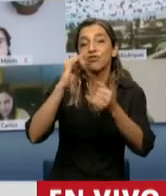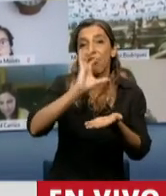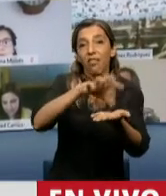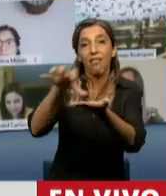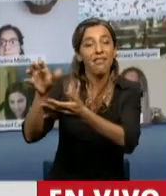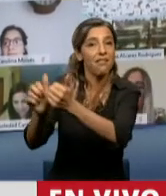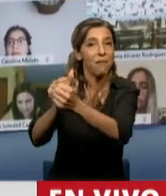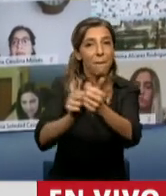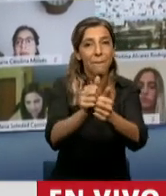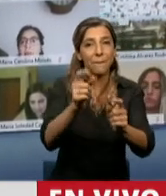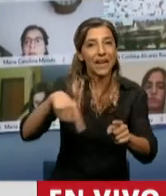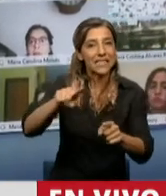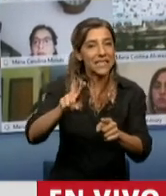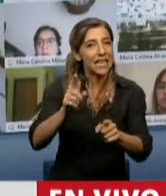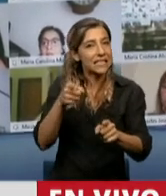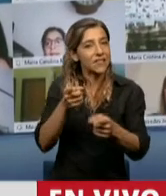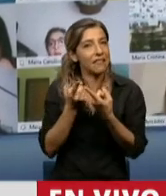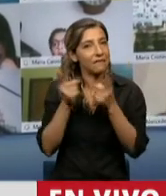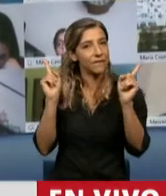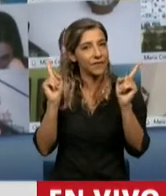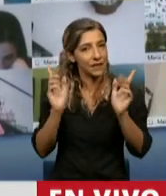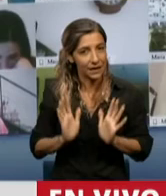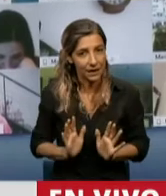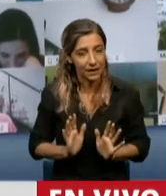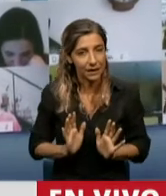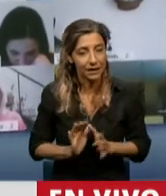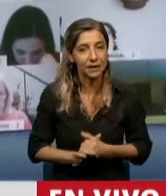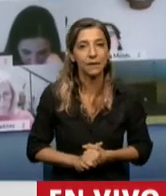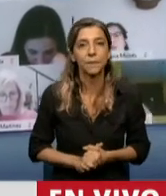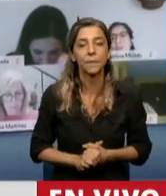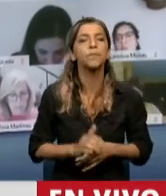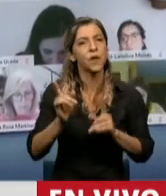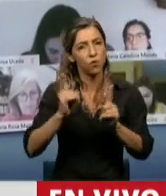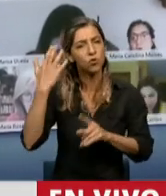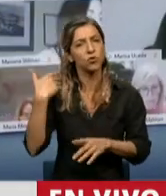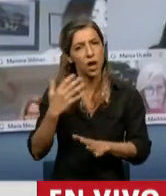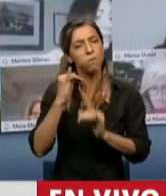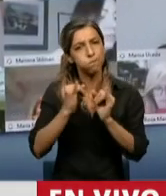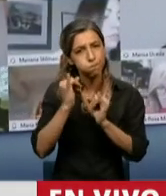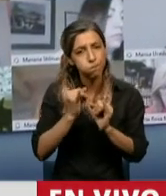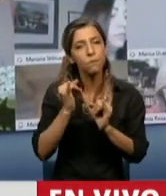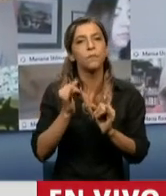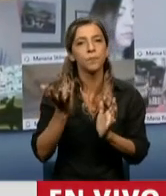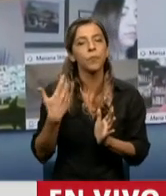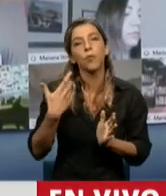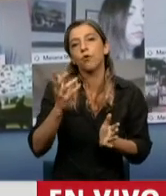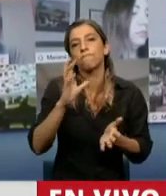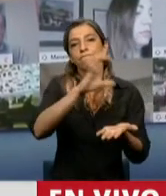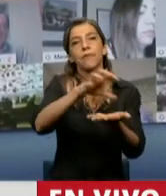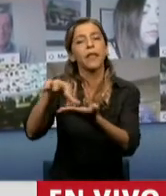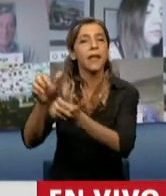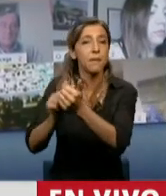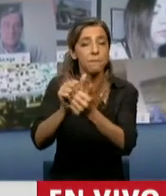mencionaron, obviamente, de muy difícil realización, obviamente se trata de acciones de empresas privadas